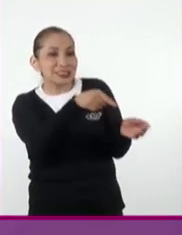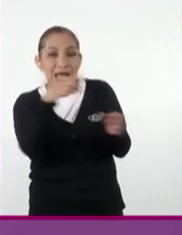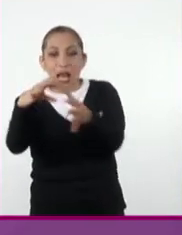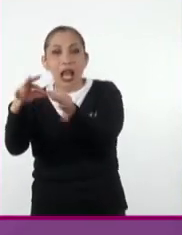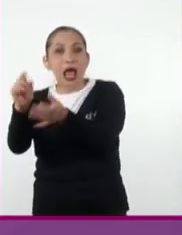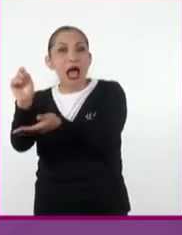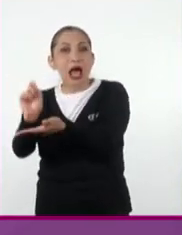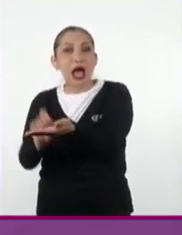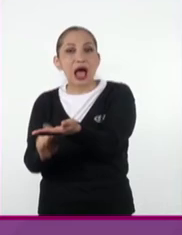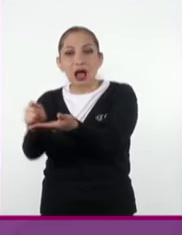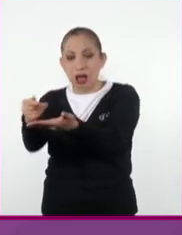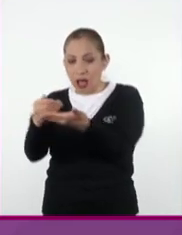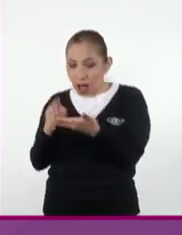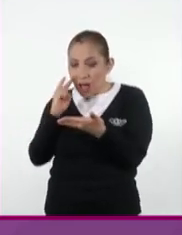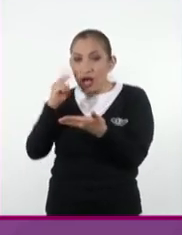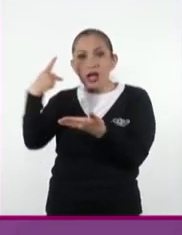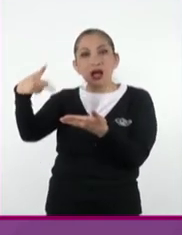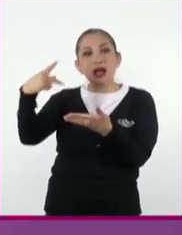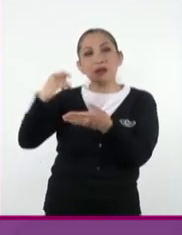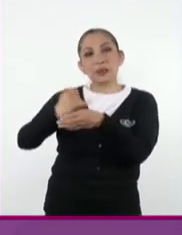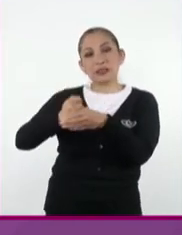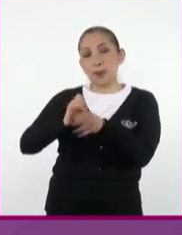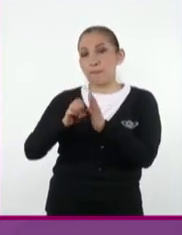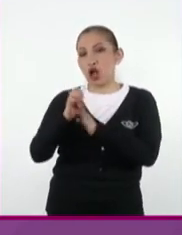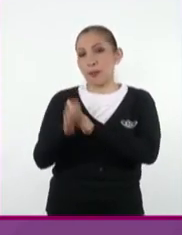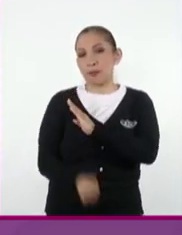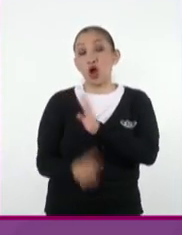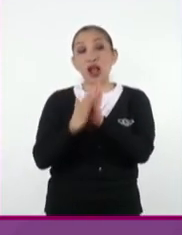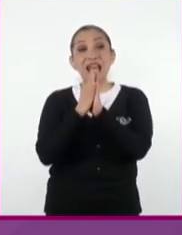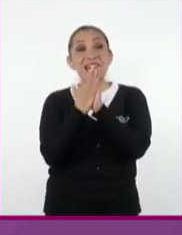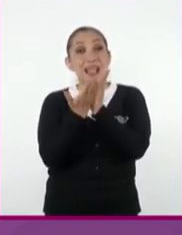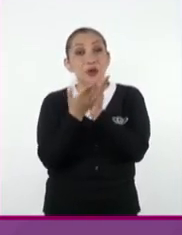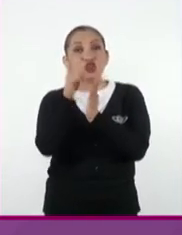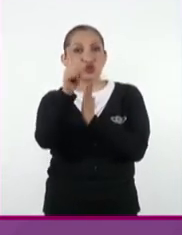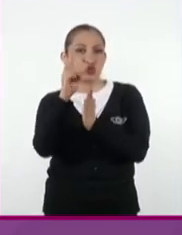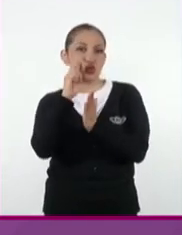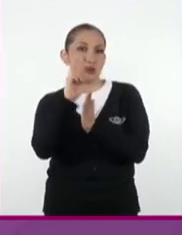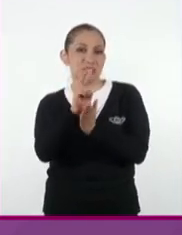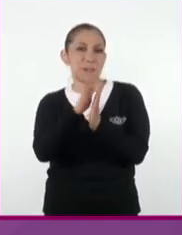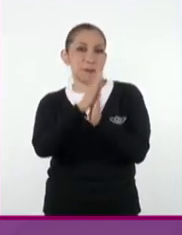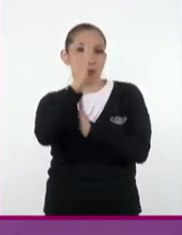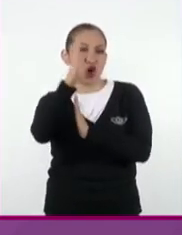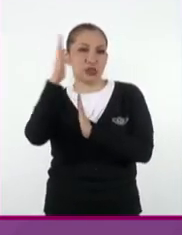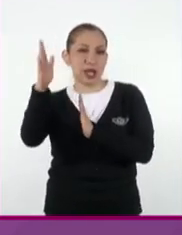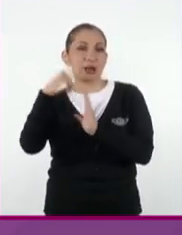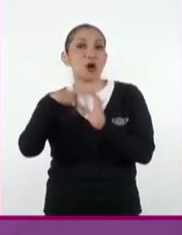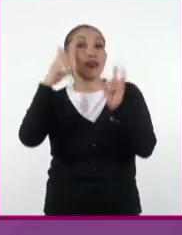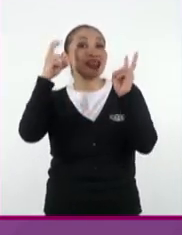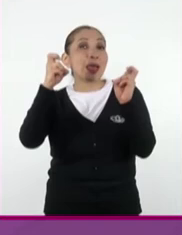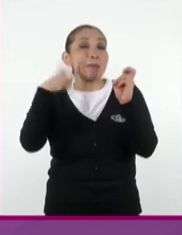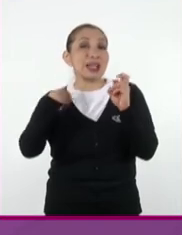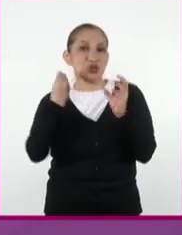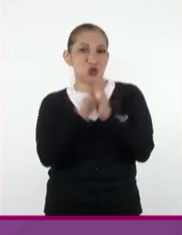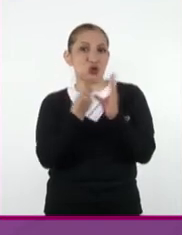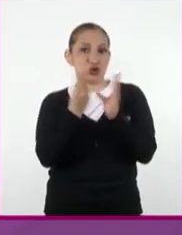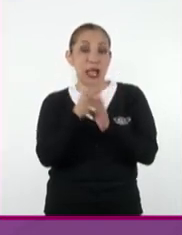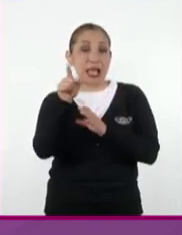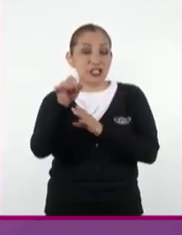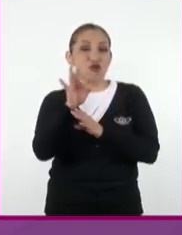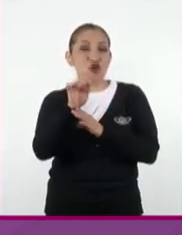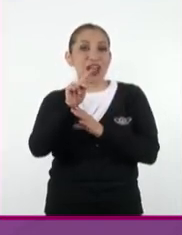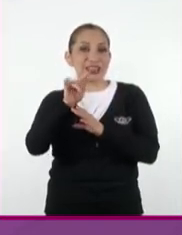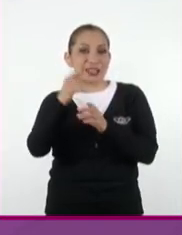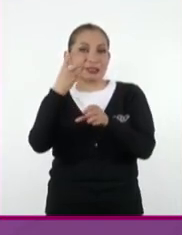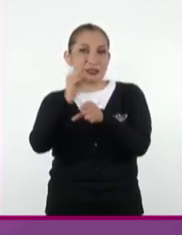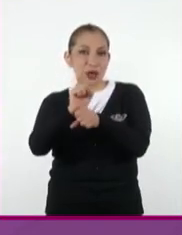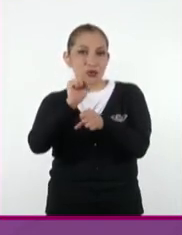una explicación sobre los temas que analizan. Por ejemplo, los libros que has consultado en la biblioteca sobre los temas del curso son fuentes